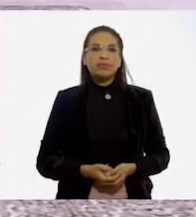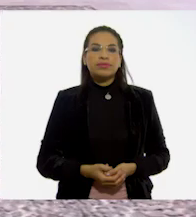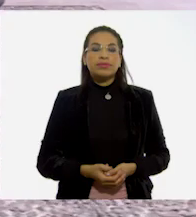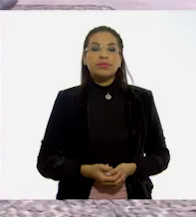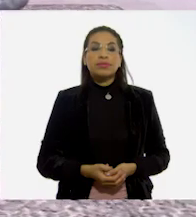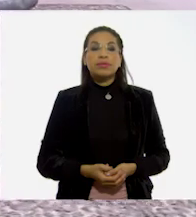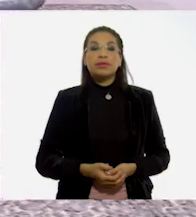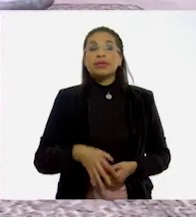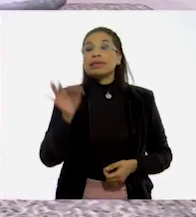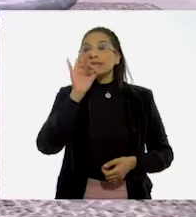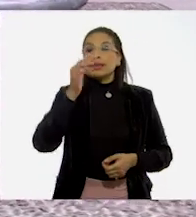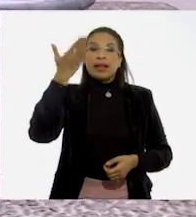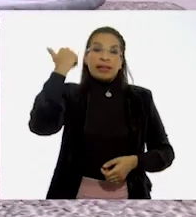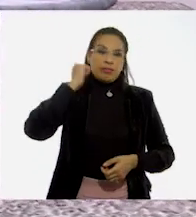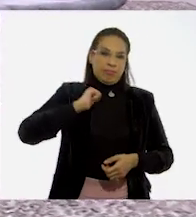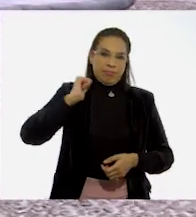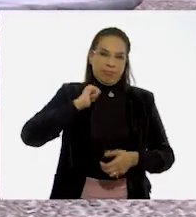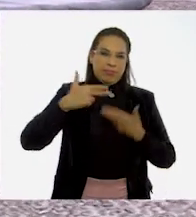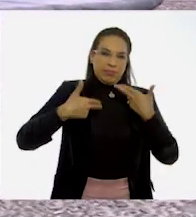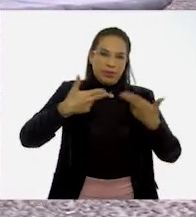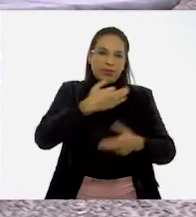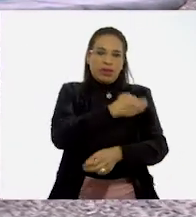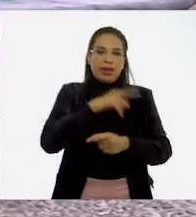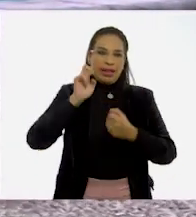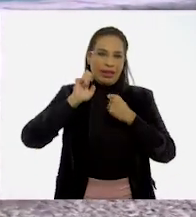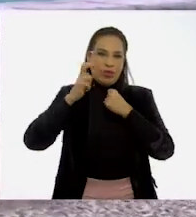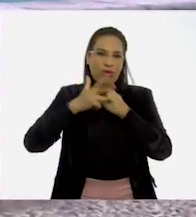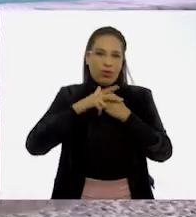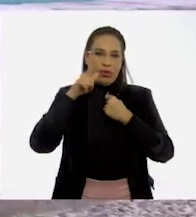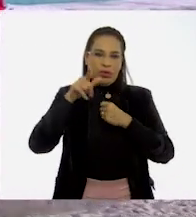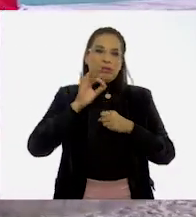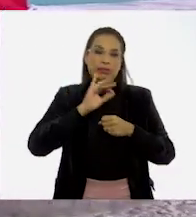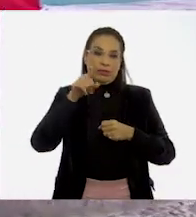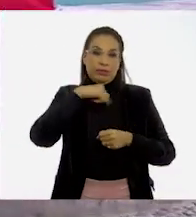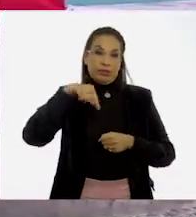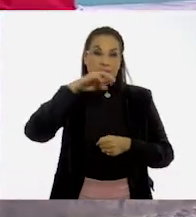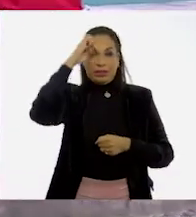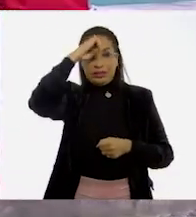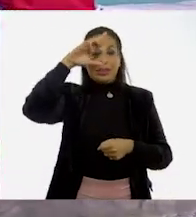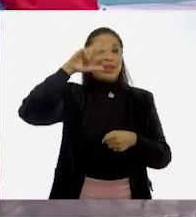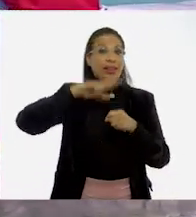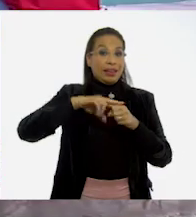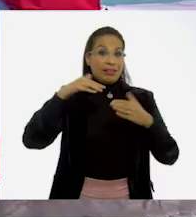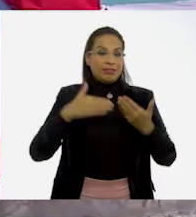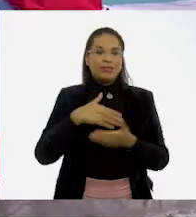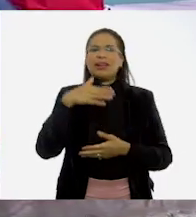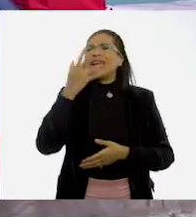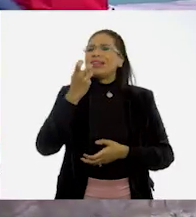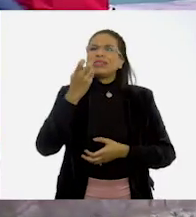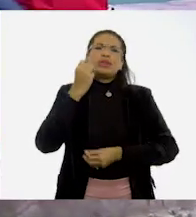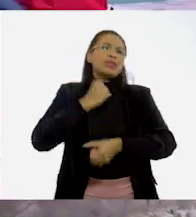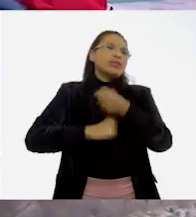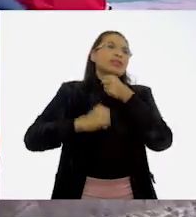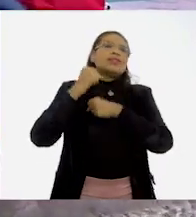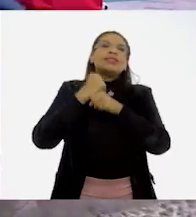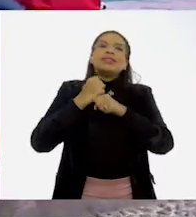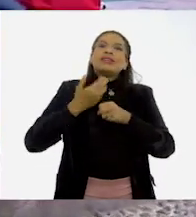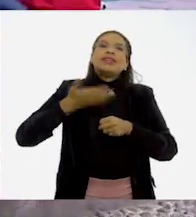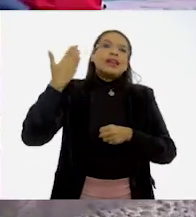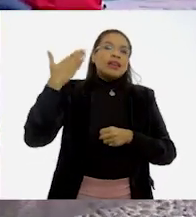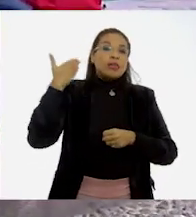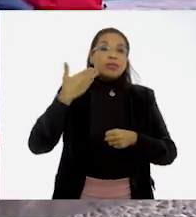Entonces, si nuestros antepasados son europeos, nosotros somos extranjeros. Uy, hijo, eso fue hace muchos años. Entonces,